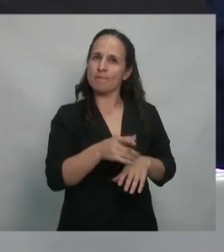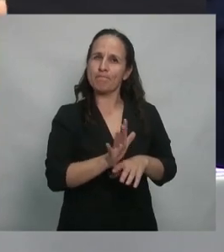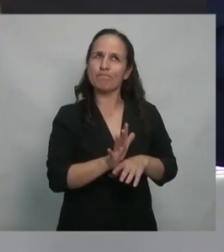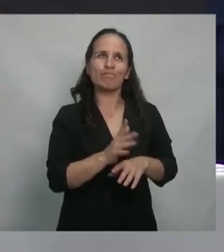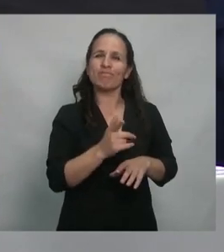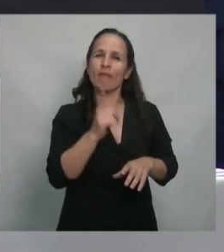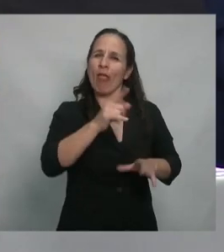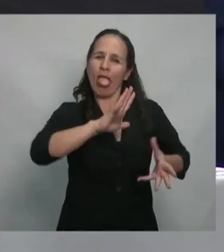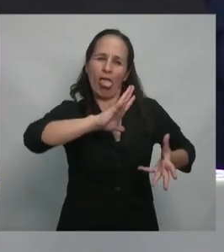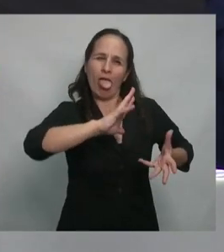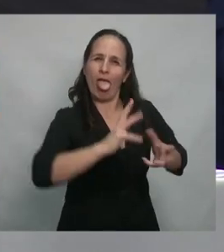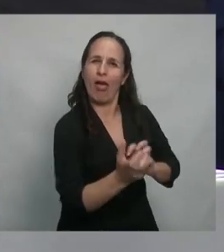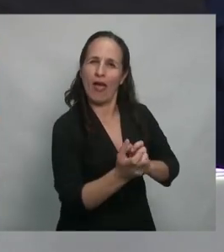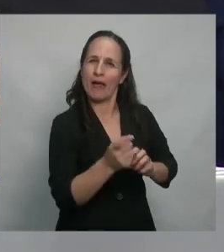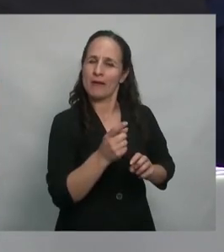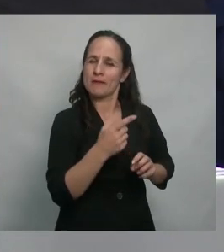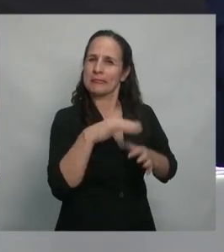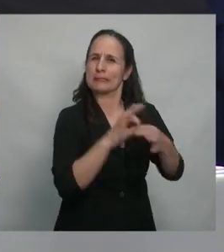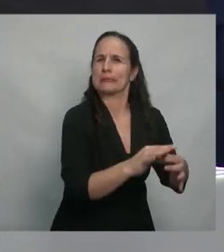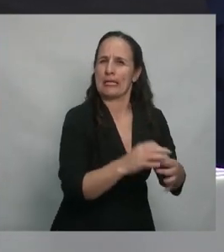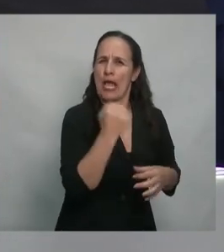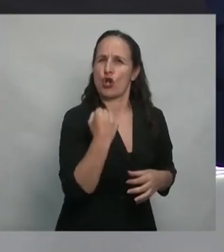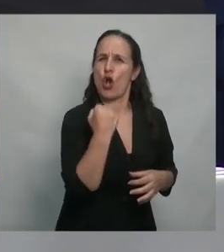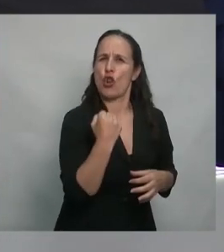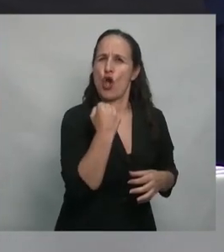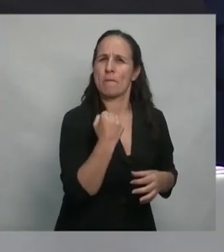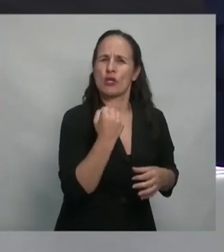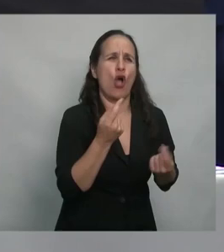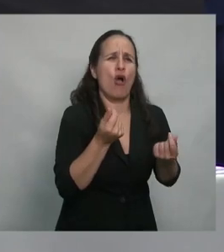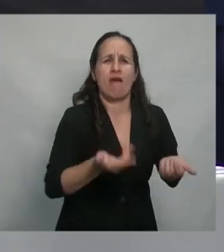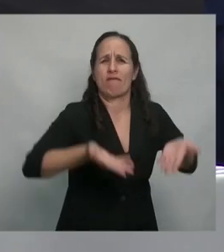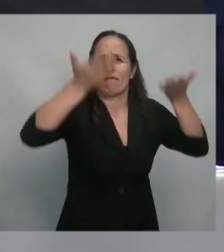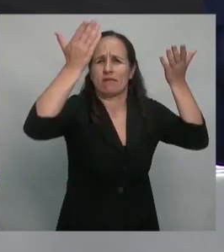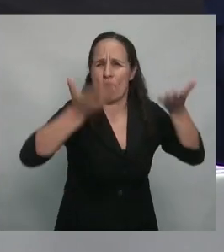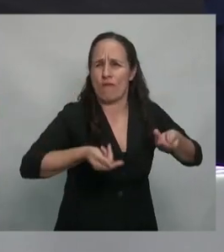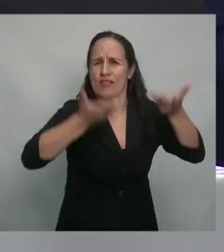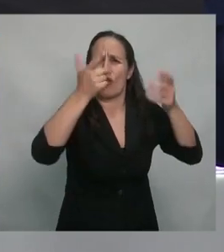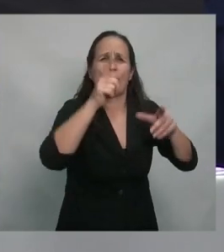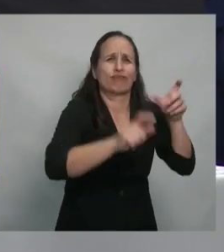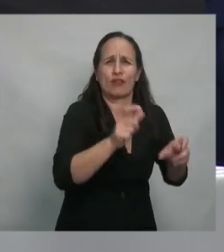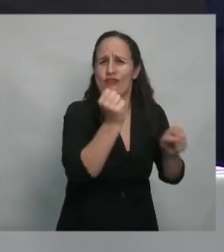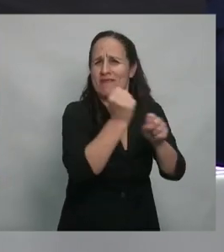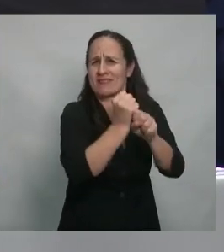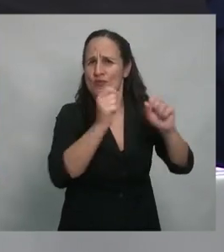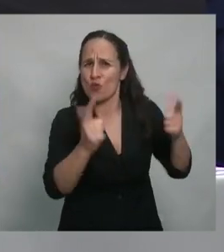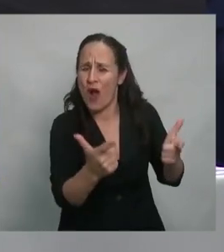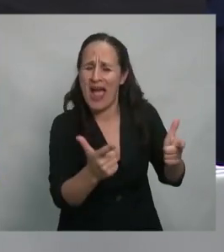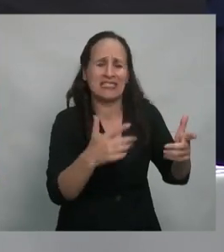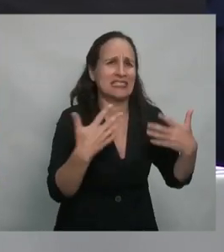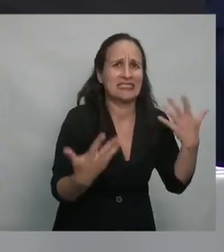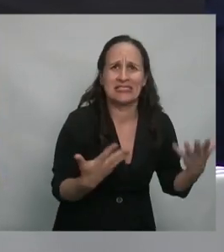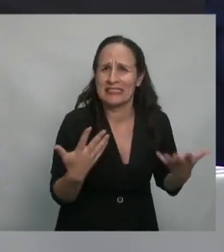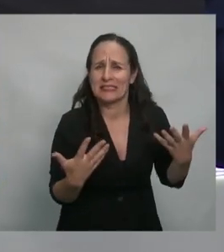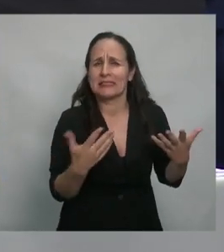degenerándose en un proceso económico de inflación y desocupación galopantes. ¿Qué hizo